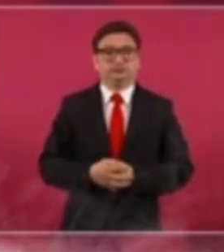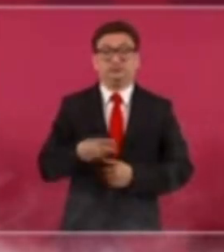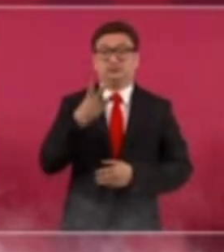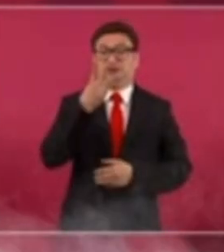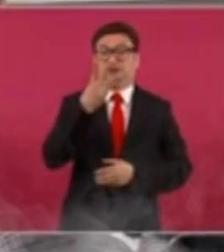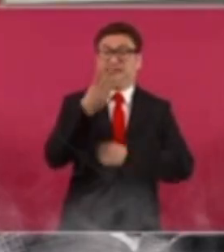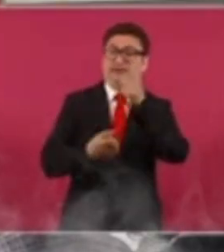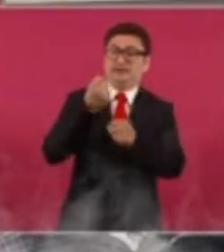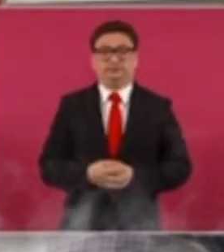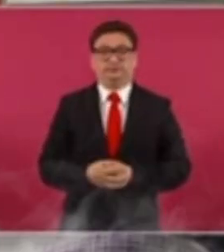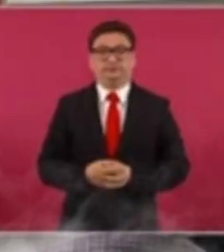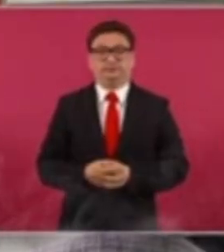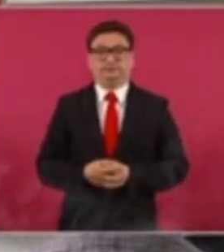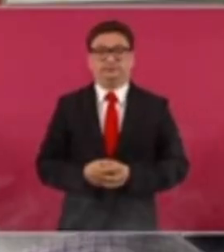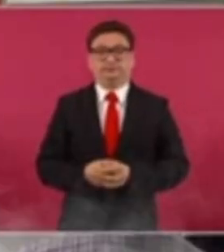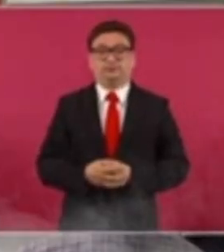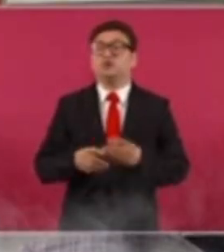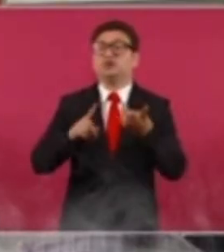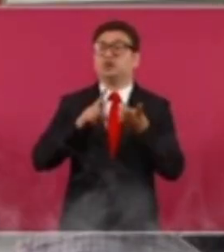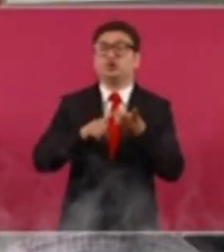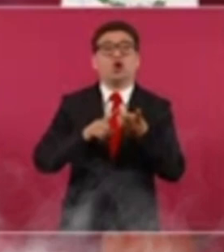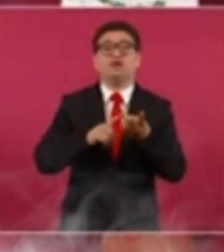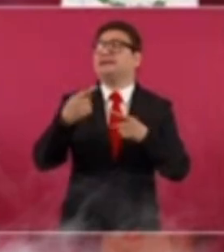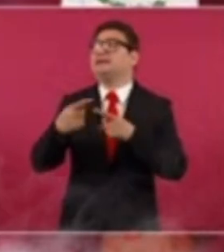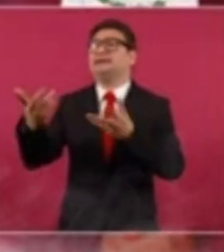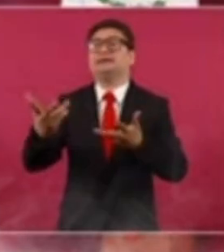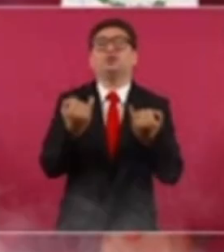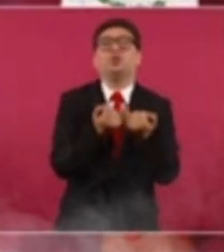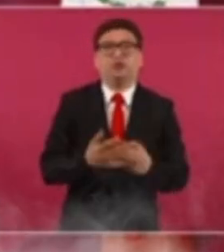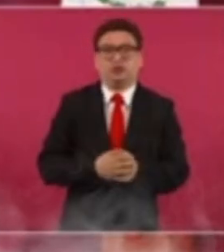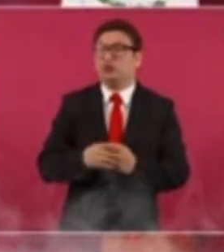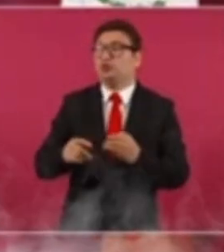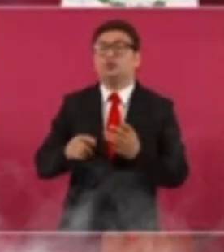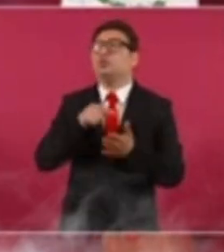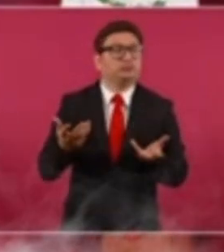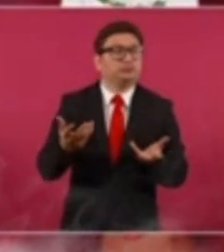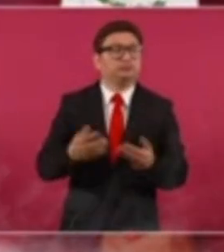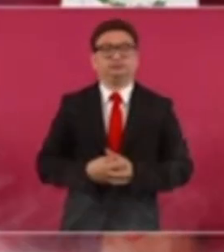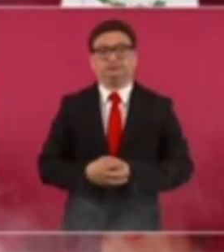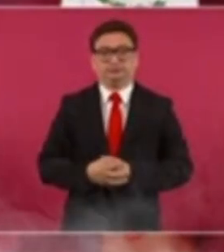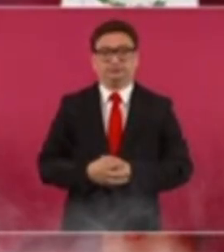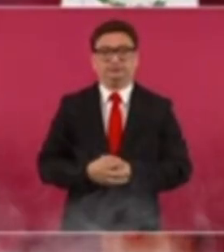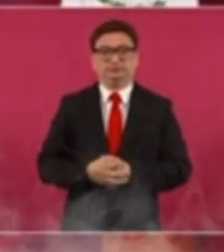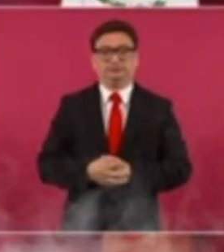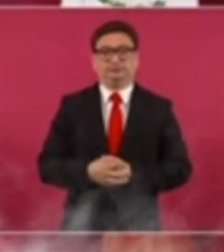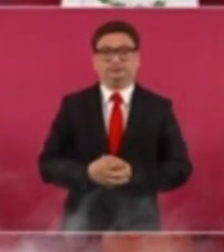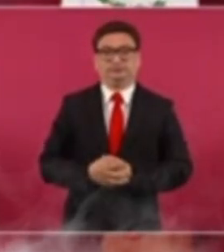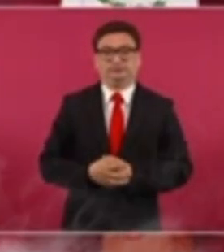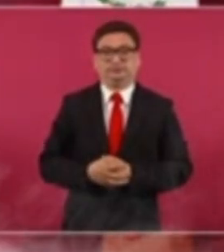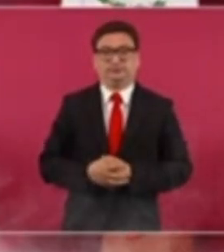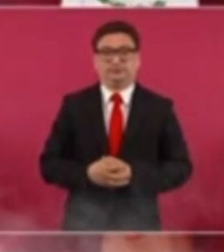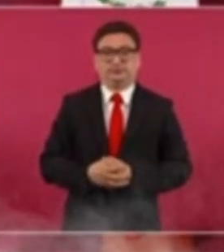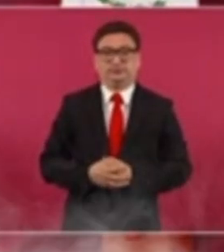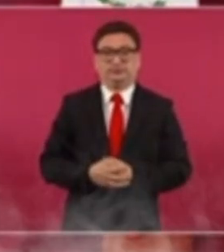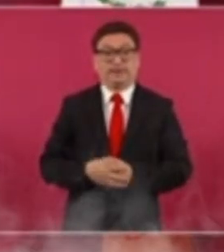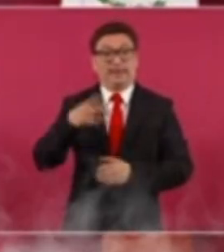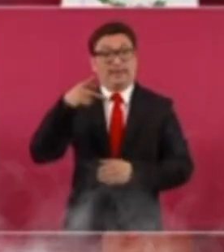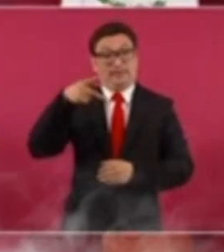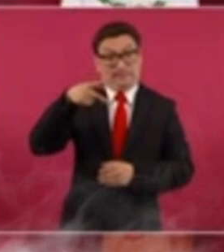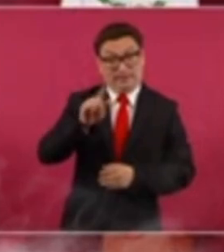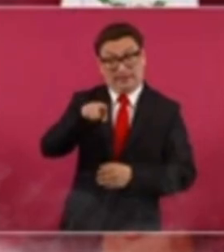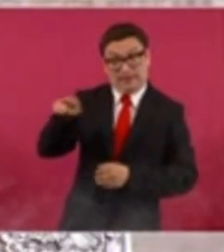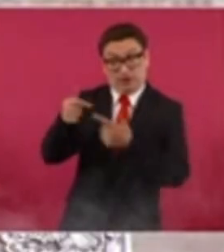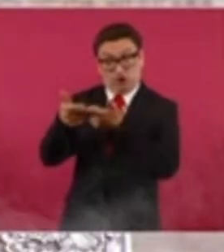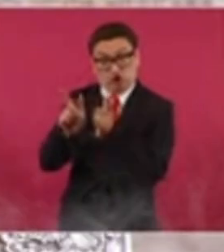Tres años y medio. ¿En dónde hacen eso? ¿En qué lugar del mundo? Pero en vez de estar